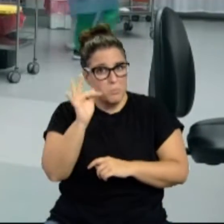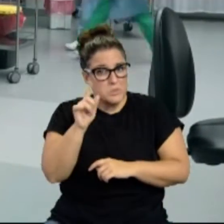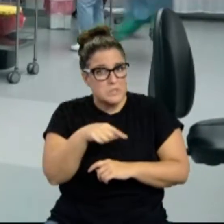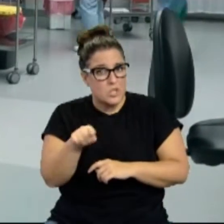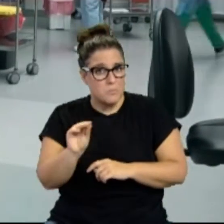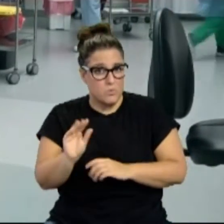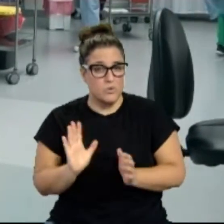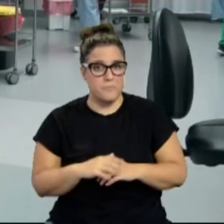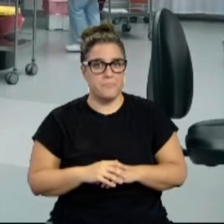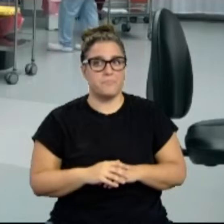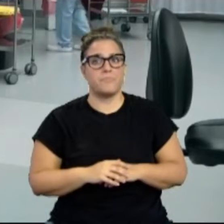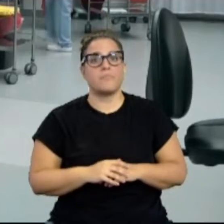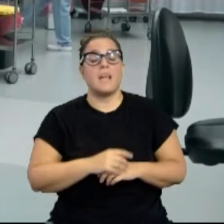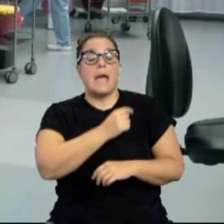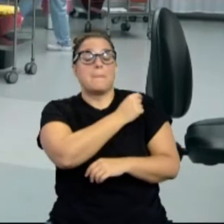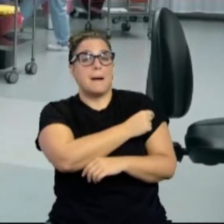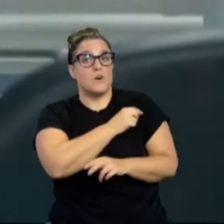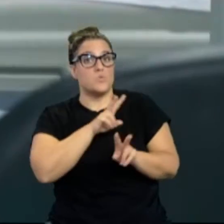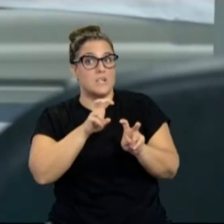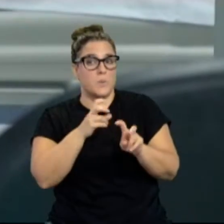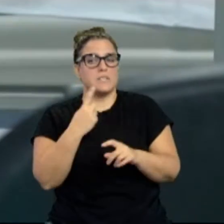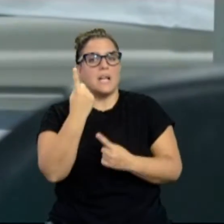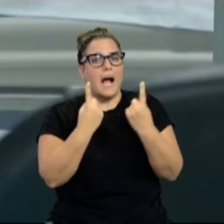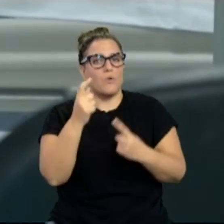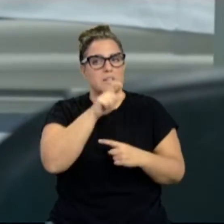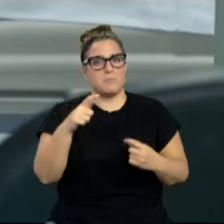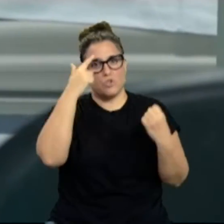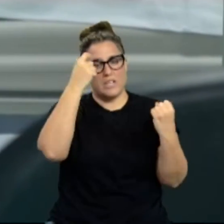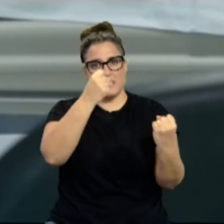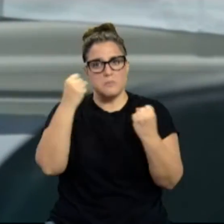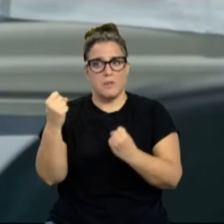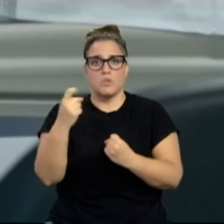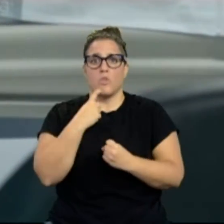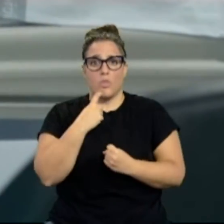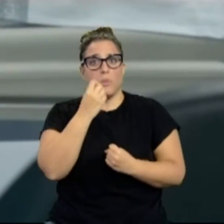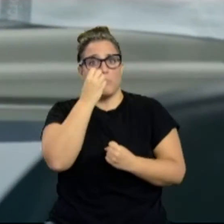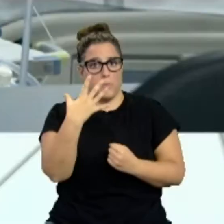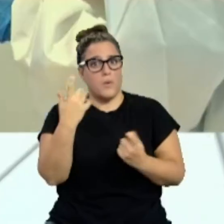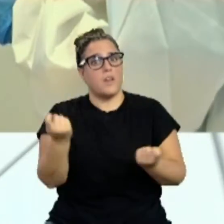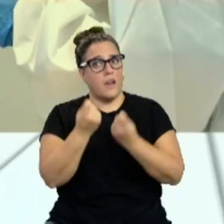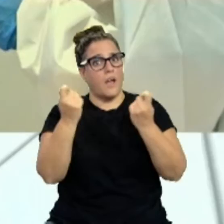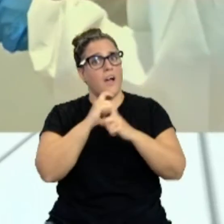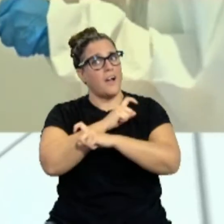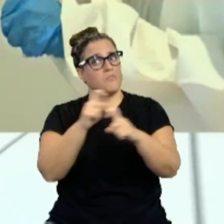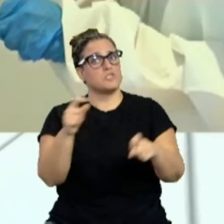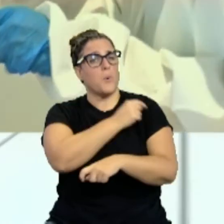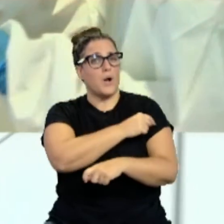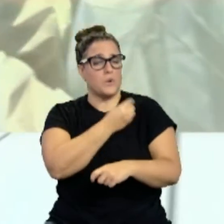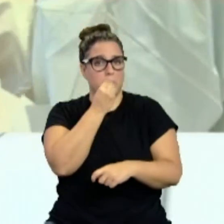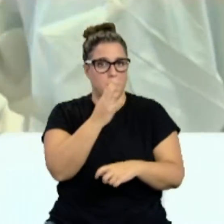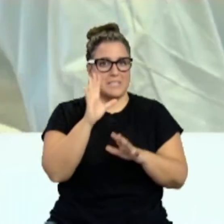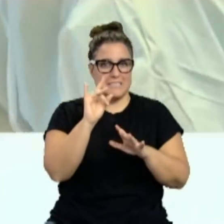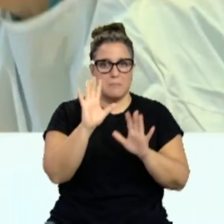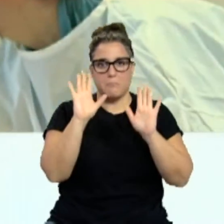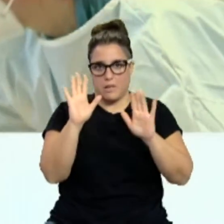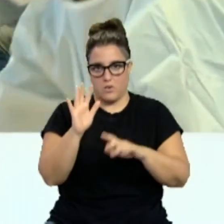Bueno, los anuncios de nuevas vacunas hay expertos que han dejado claro que están muy bien todos estos anuncios, pero que es un tema que, desde luego, se va a mover